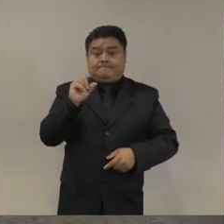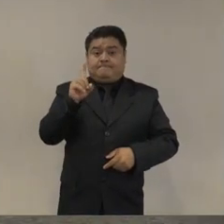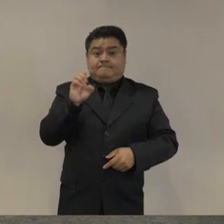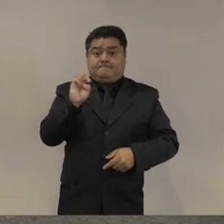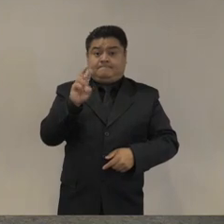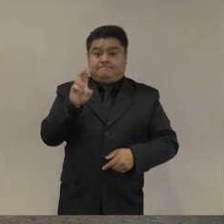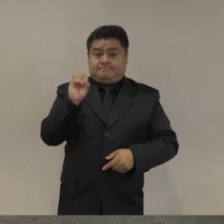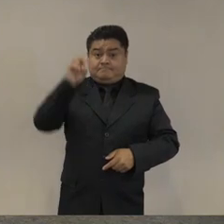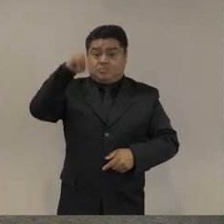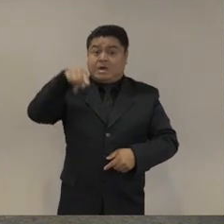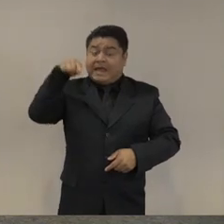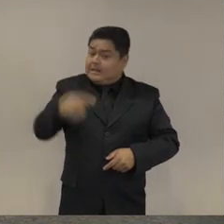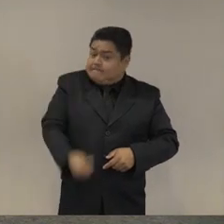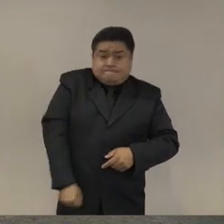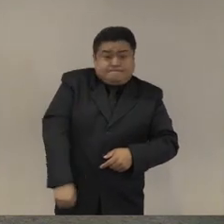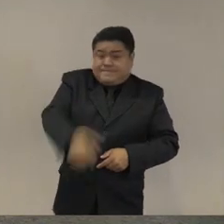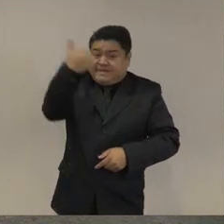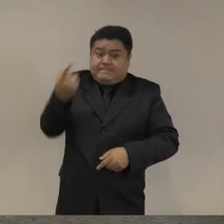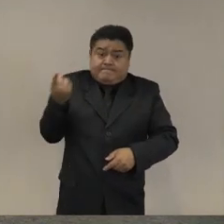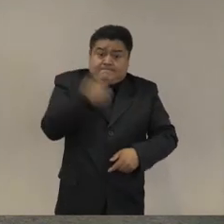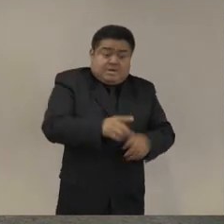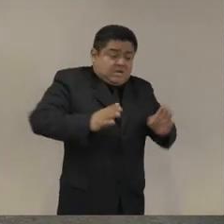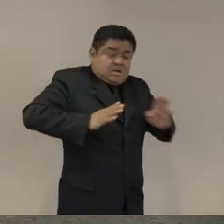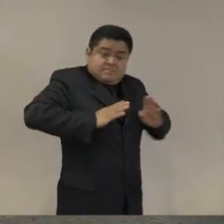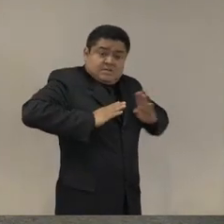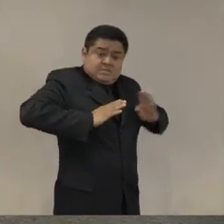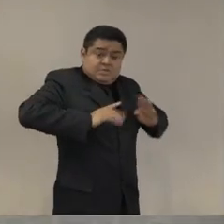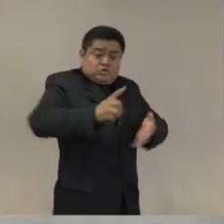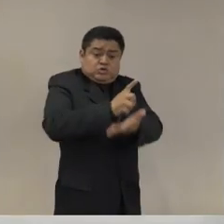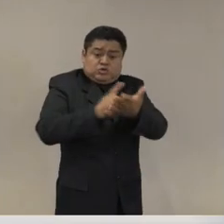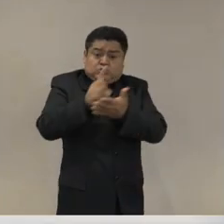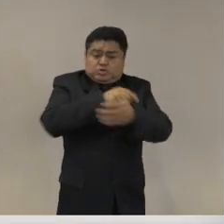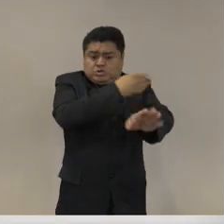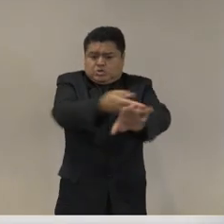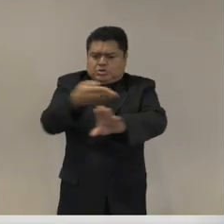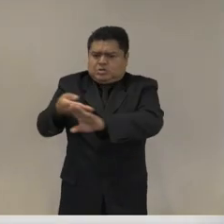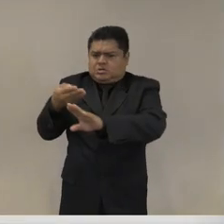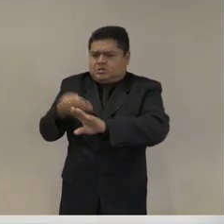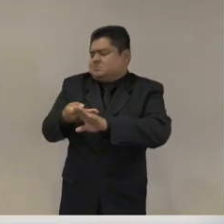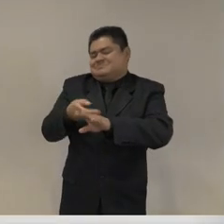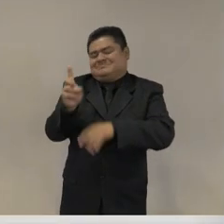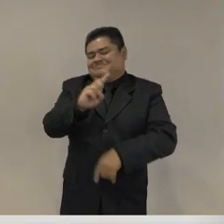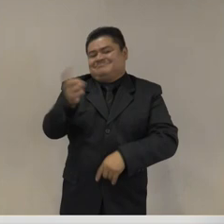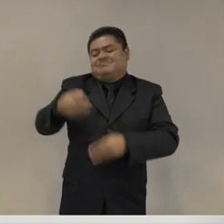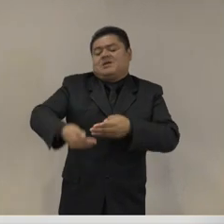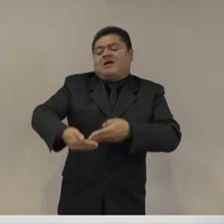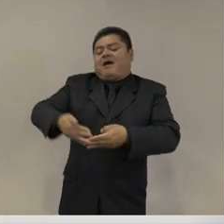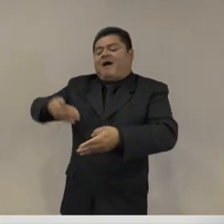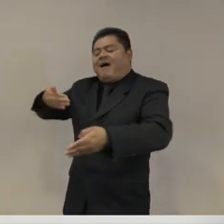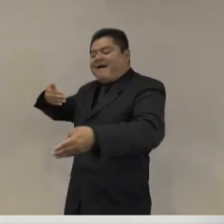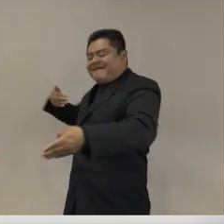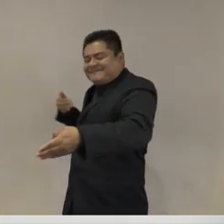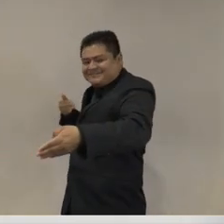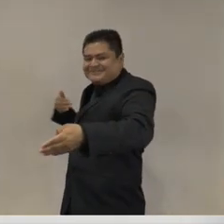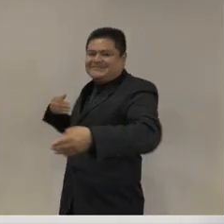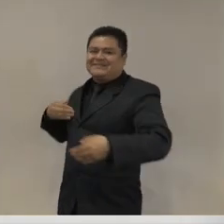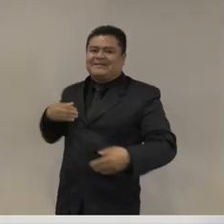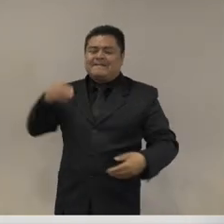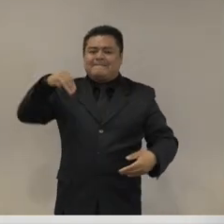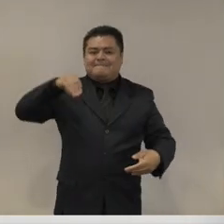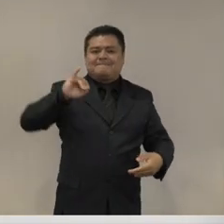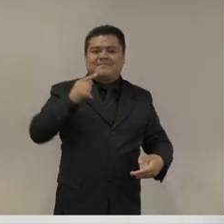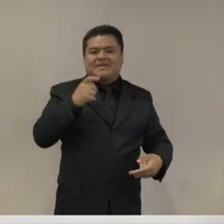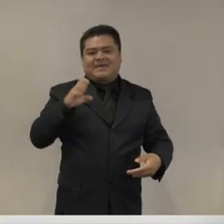especial desde luego ningún otro presidente se presentó en el balcón del Palacio Nacional con sus niños